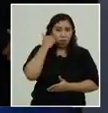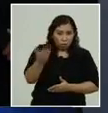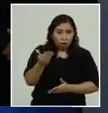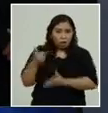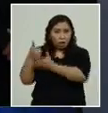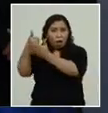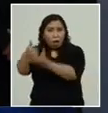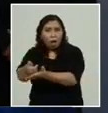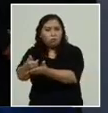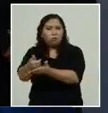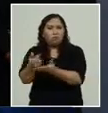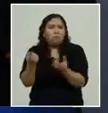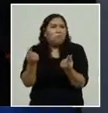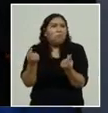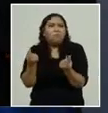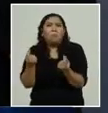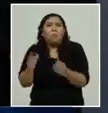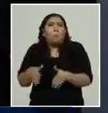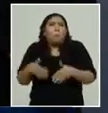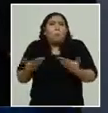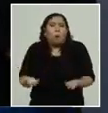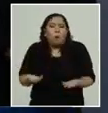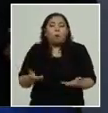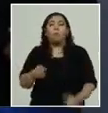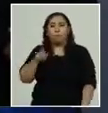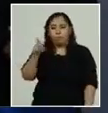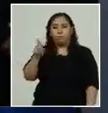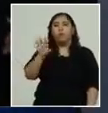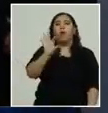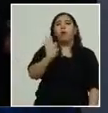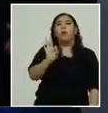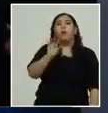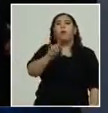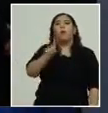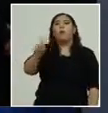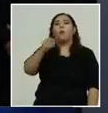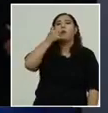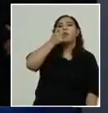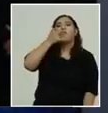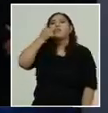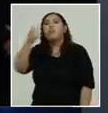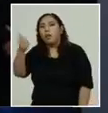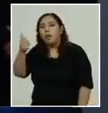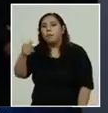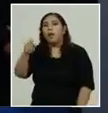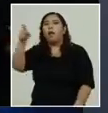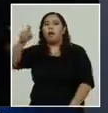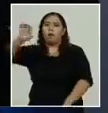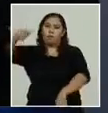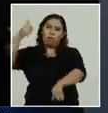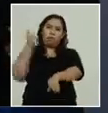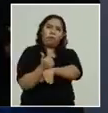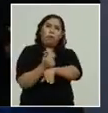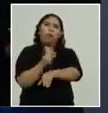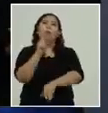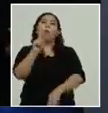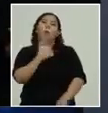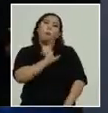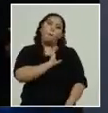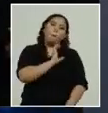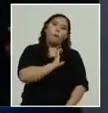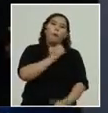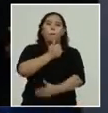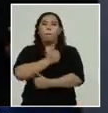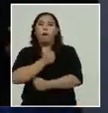ahí está el centro de operaciones, para que le asignen un policía o un militar que les acompañe en la lancha.